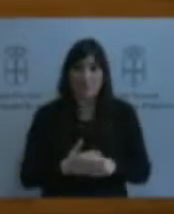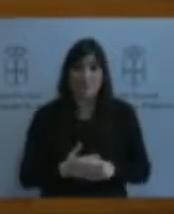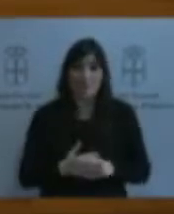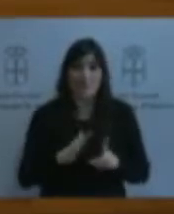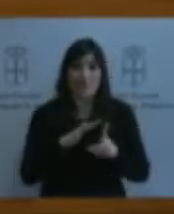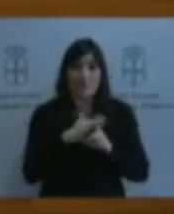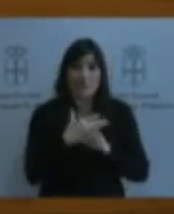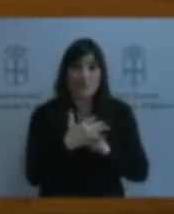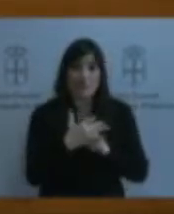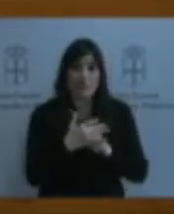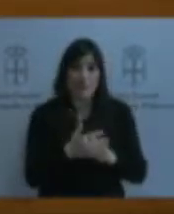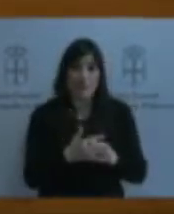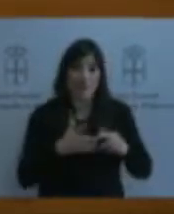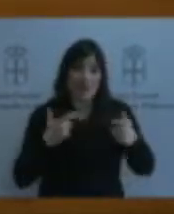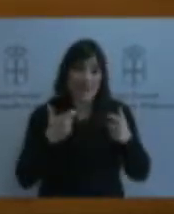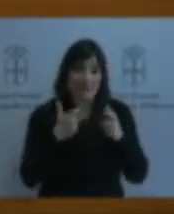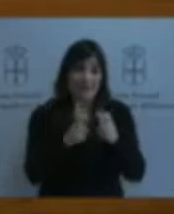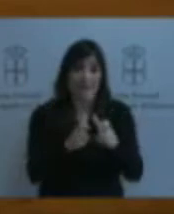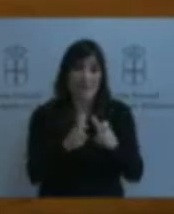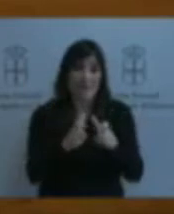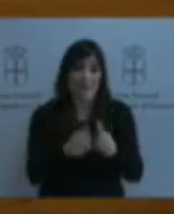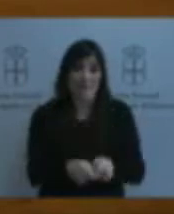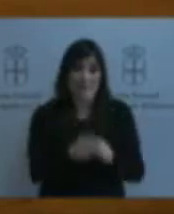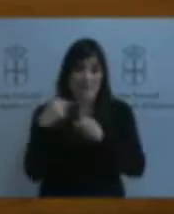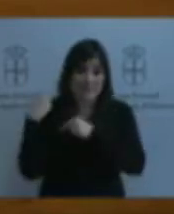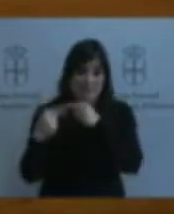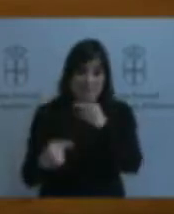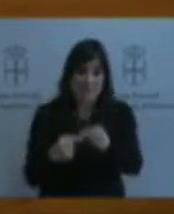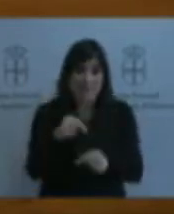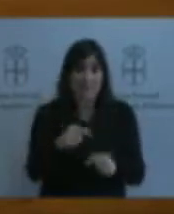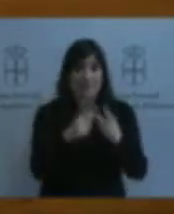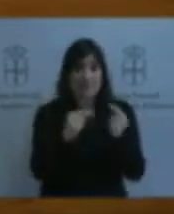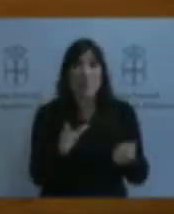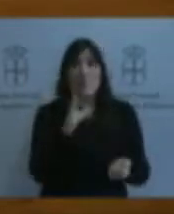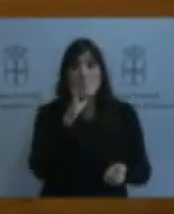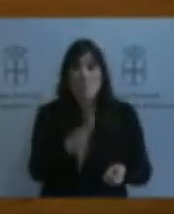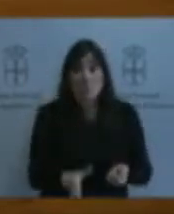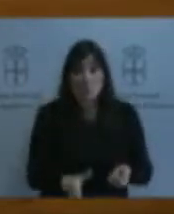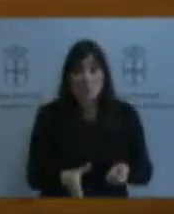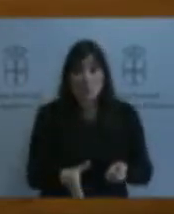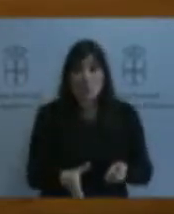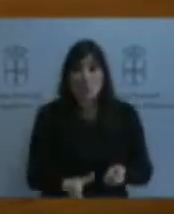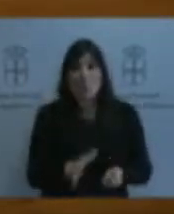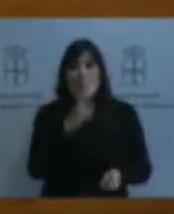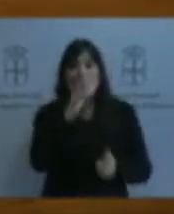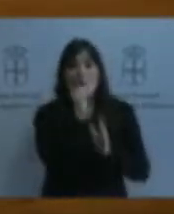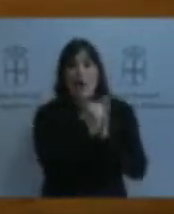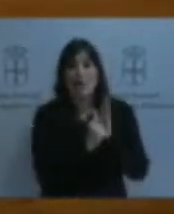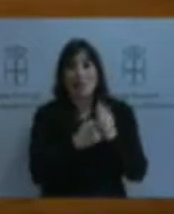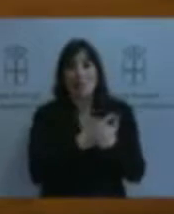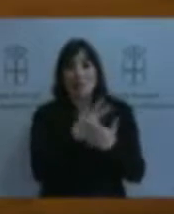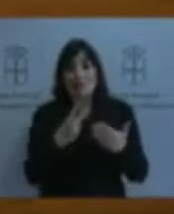asturiano es debida a que se violenta el artículo 17 de la política pesquera comunitaria que dice